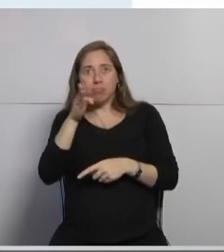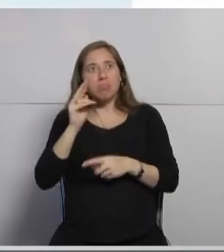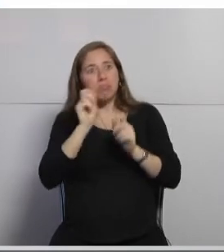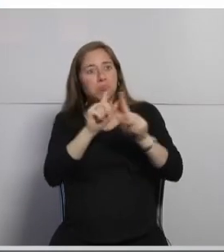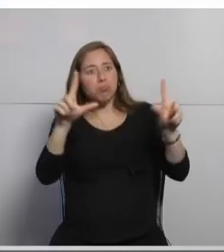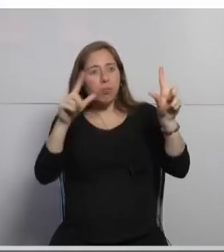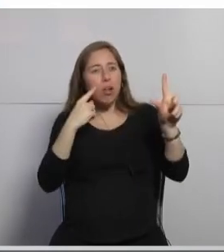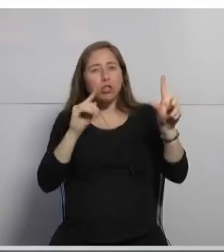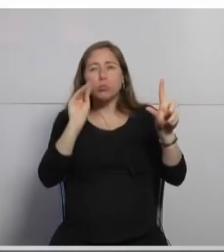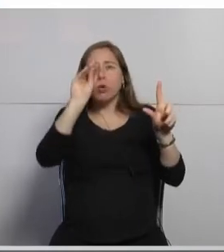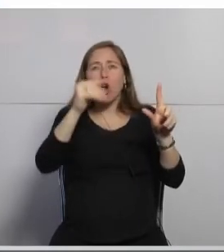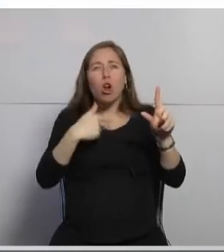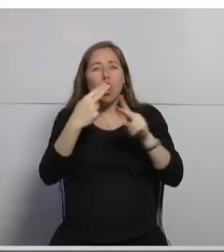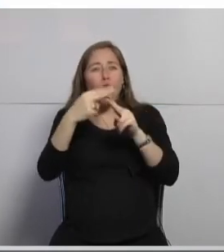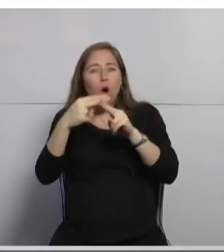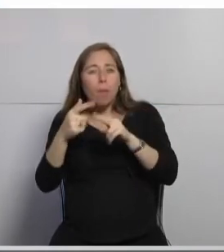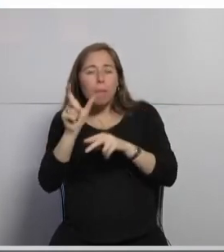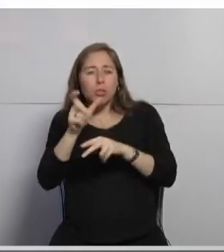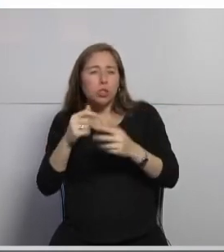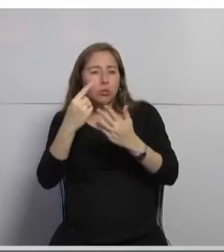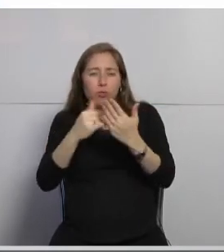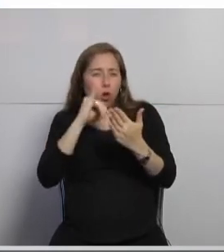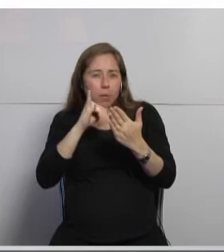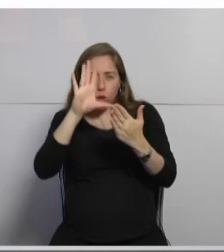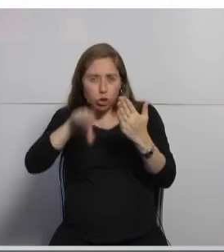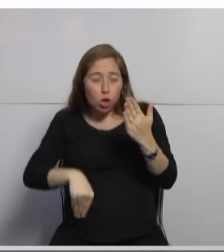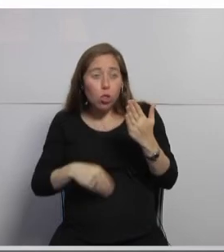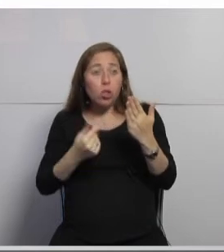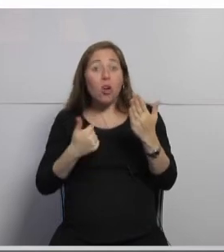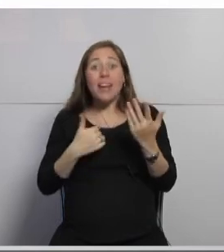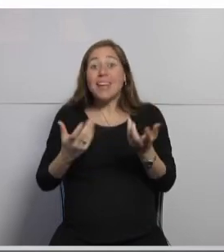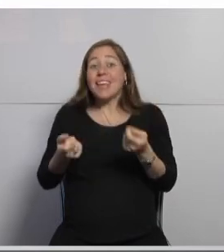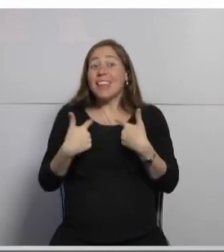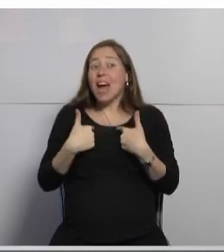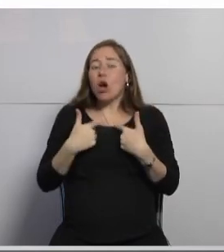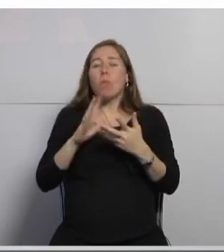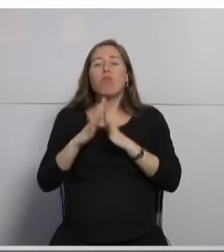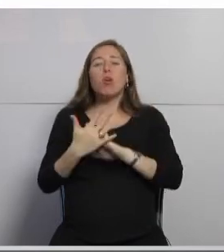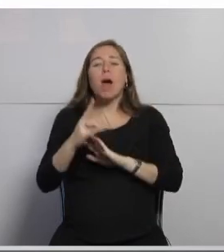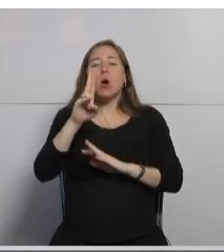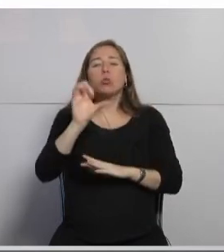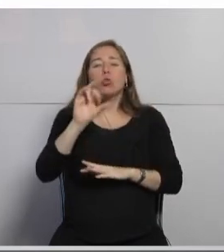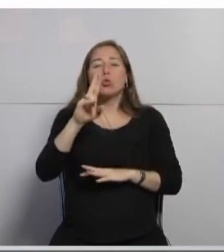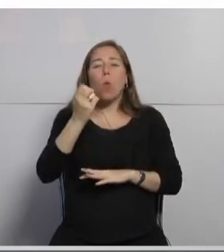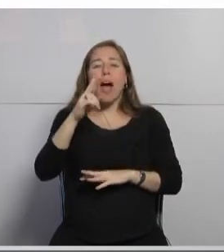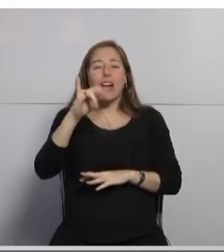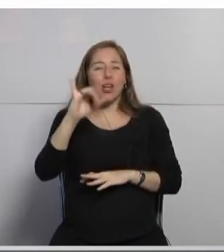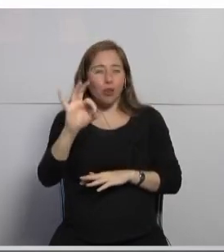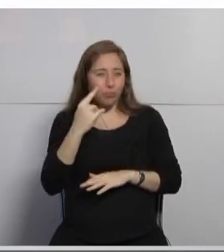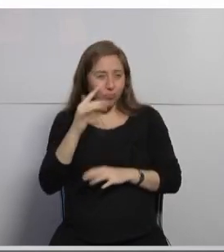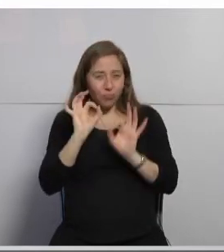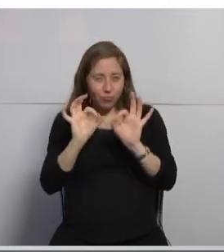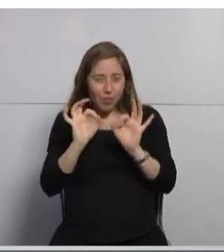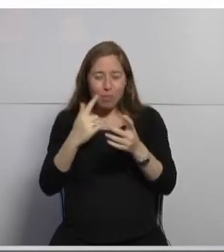registrarnos y podemos conseguir nuestro API Key para poder utilizar autenticarnos